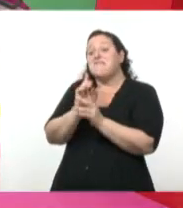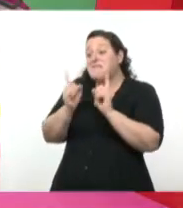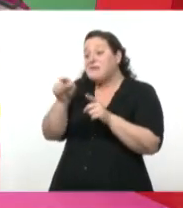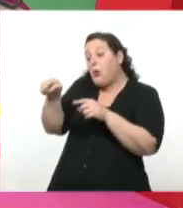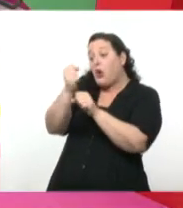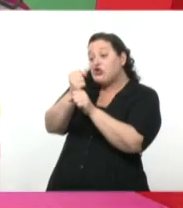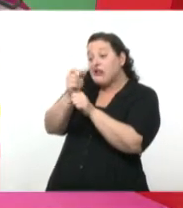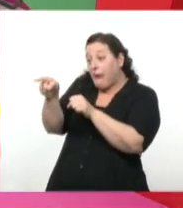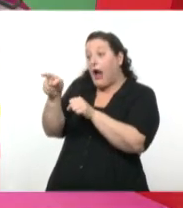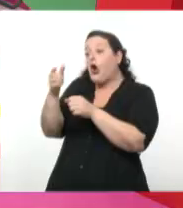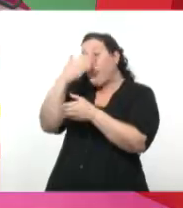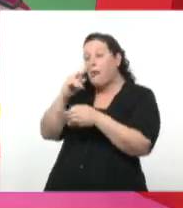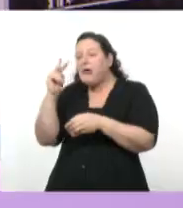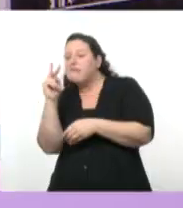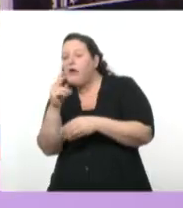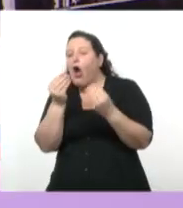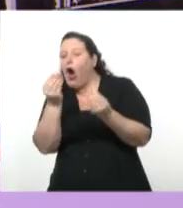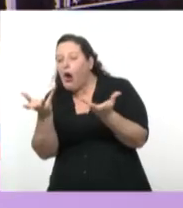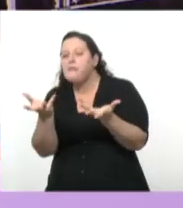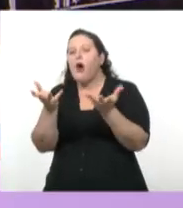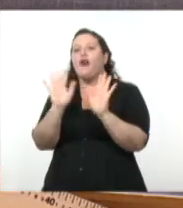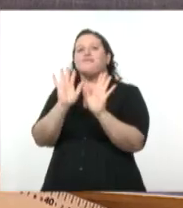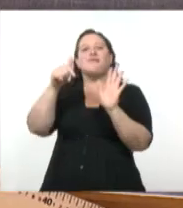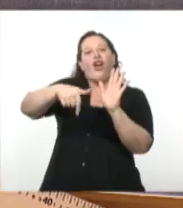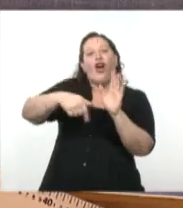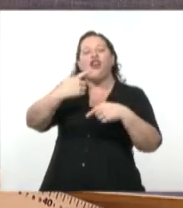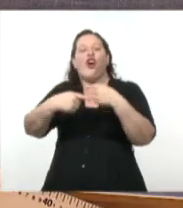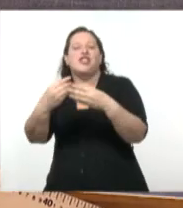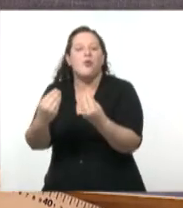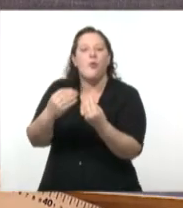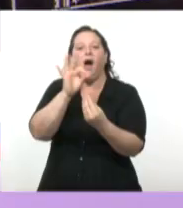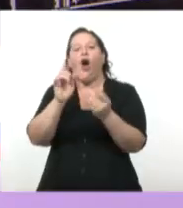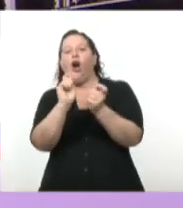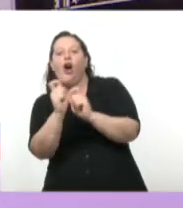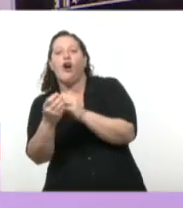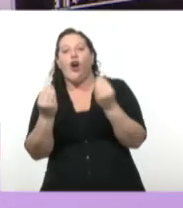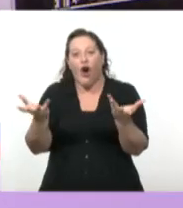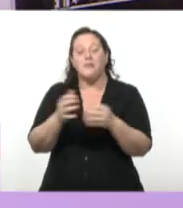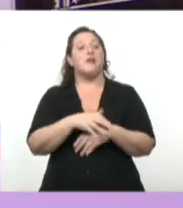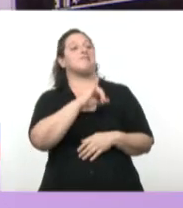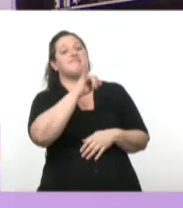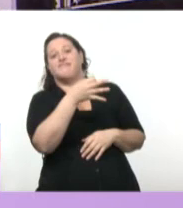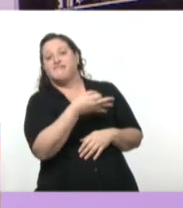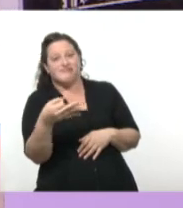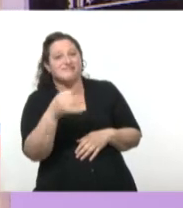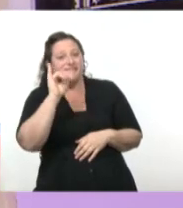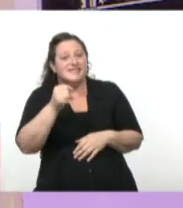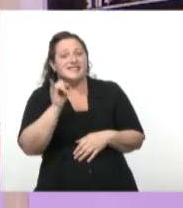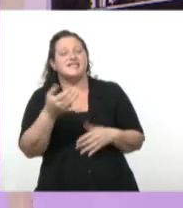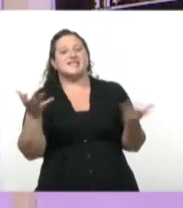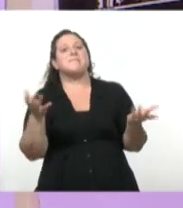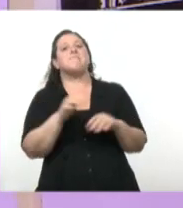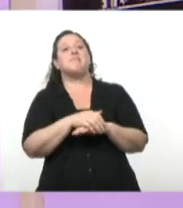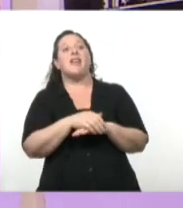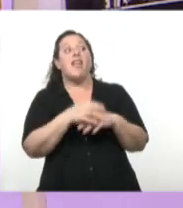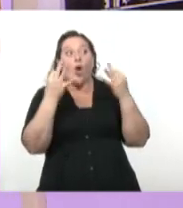después uno ver de qué manera retoma algunas cosas, cambia otras, pero tú y qué bárbara. Es así, y ese viene, es el